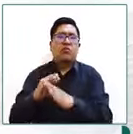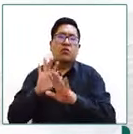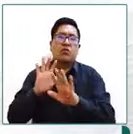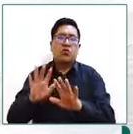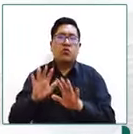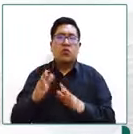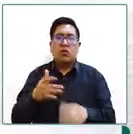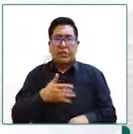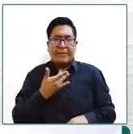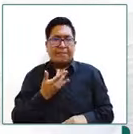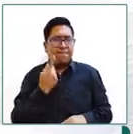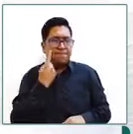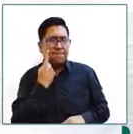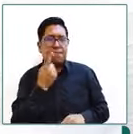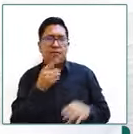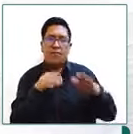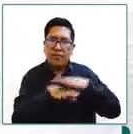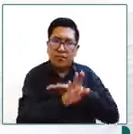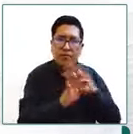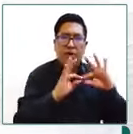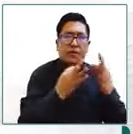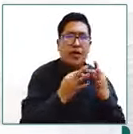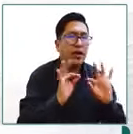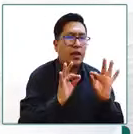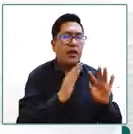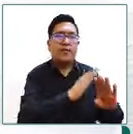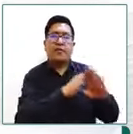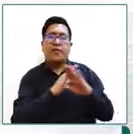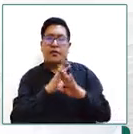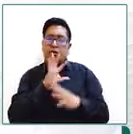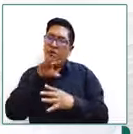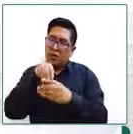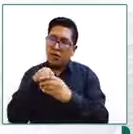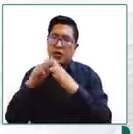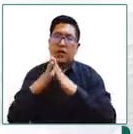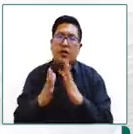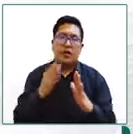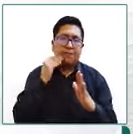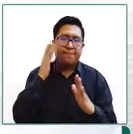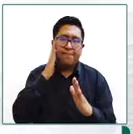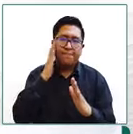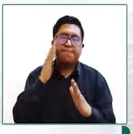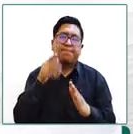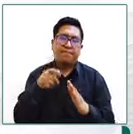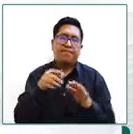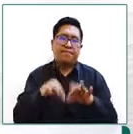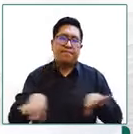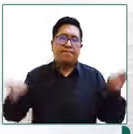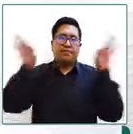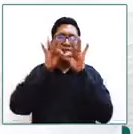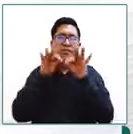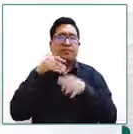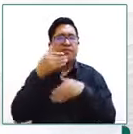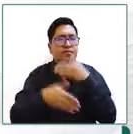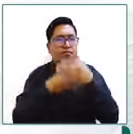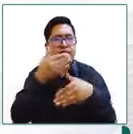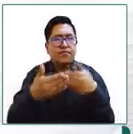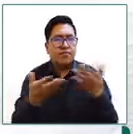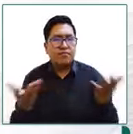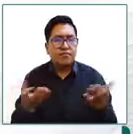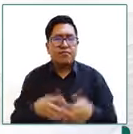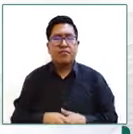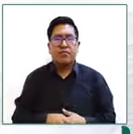familiar que les brinda justamente ese afecto esa seguridad que es indispensable para su